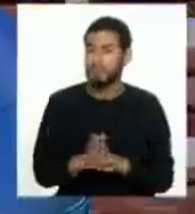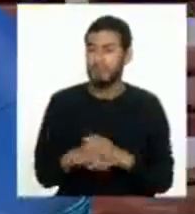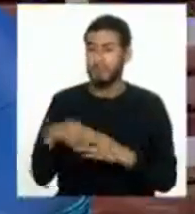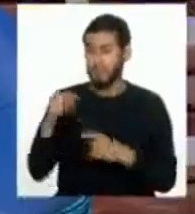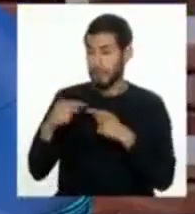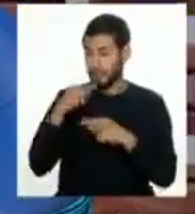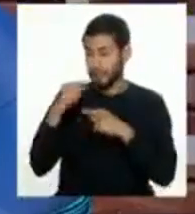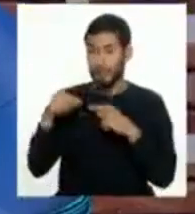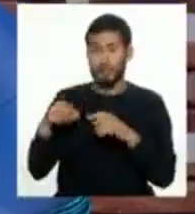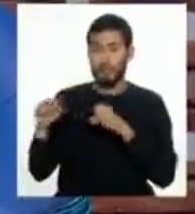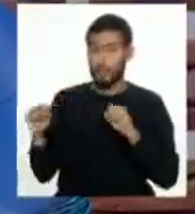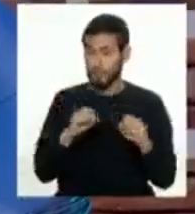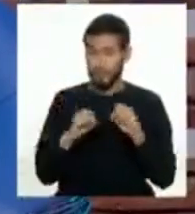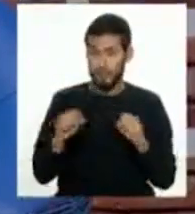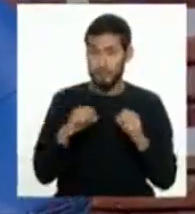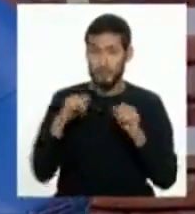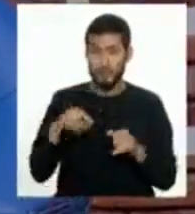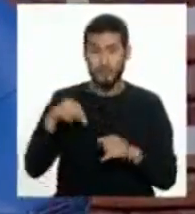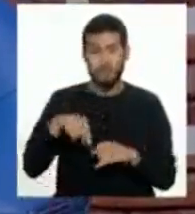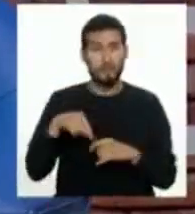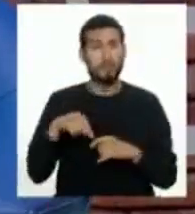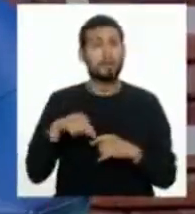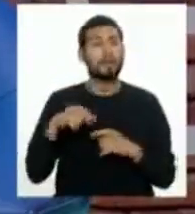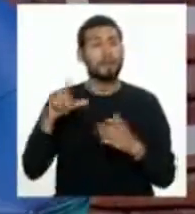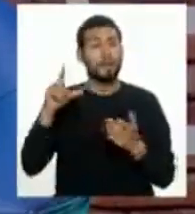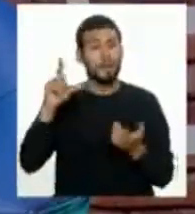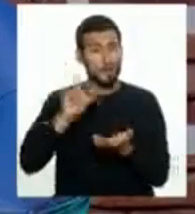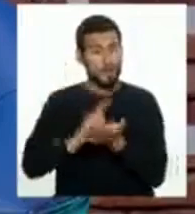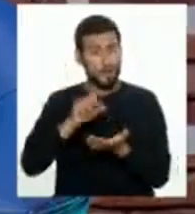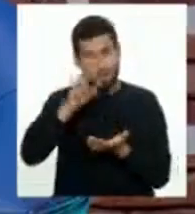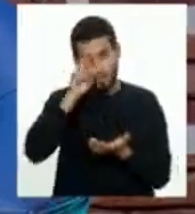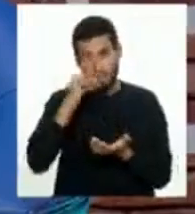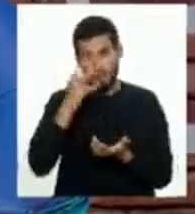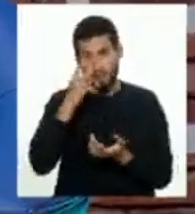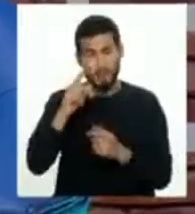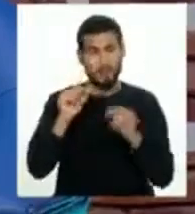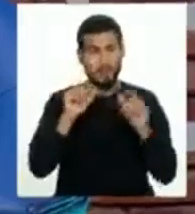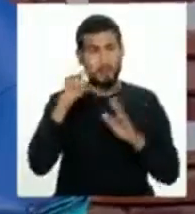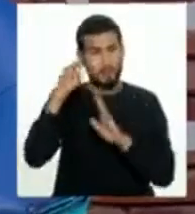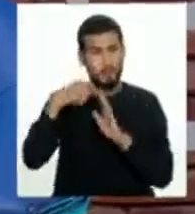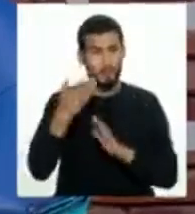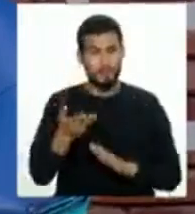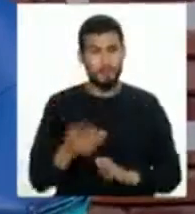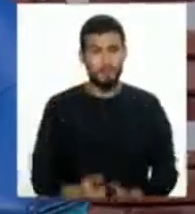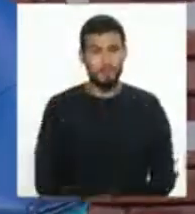un poquito de los terremotos que hemos vivido aquí en Lima, en Perú, vamos a ver el siguiente video.